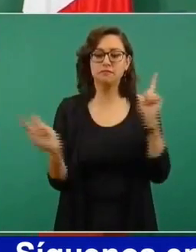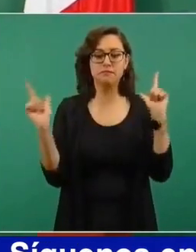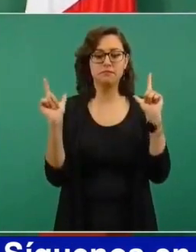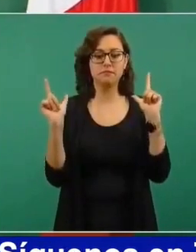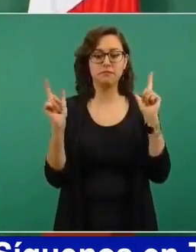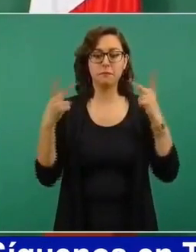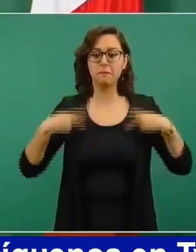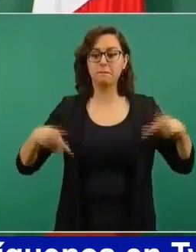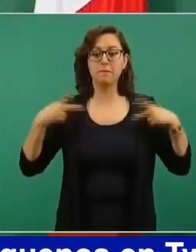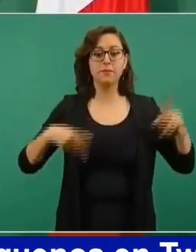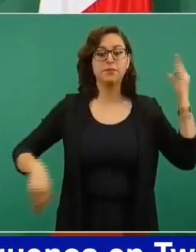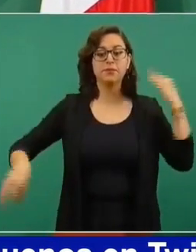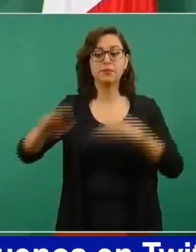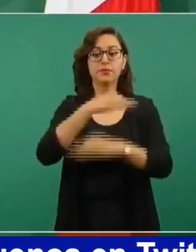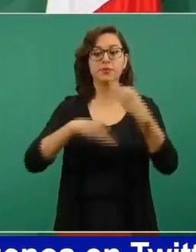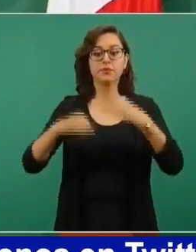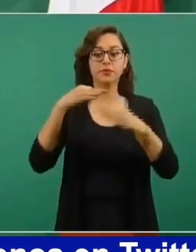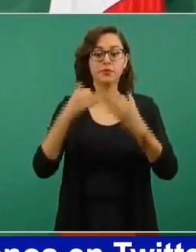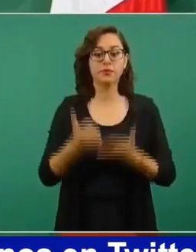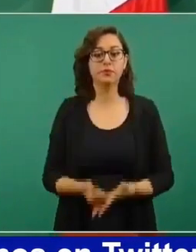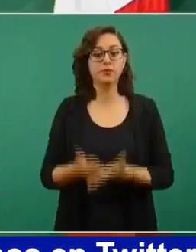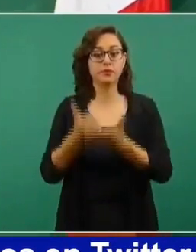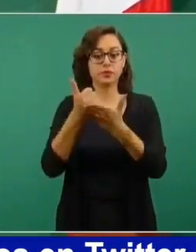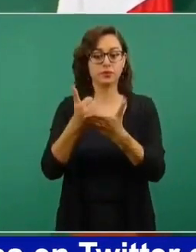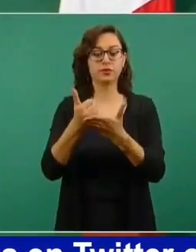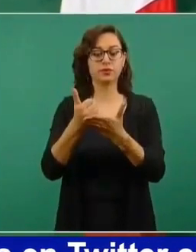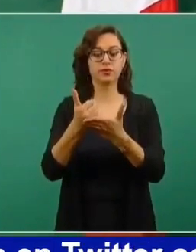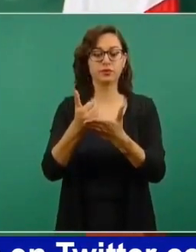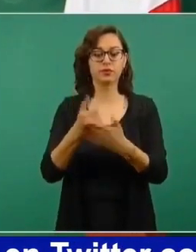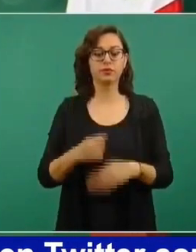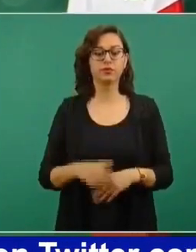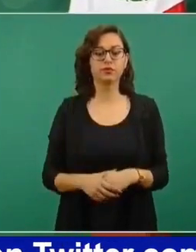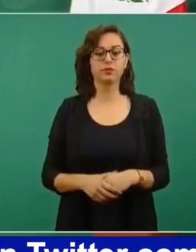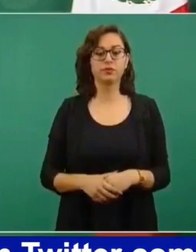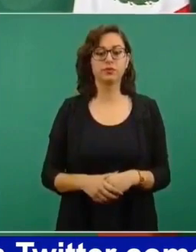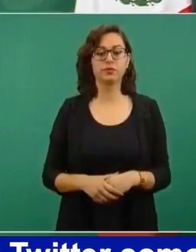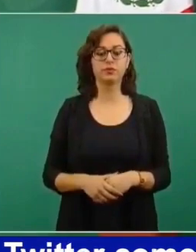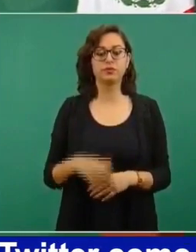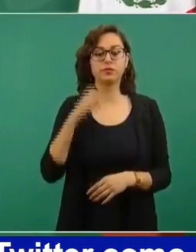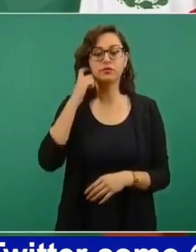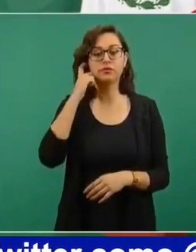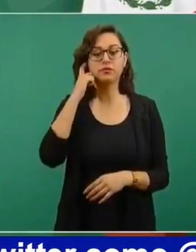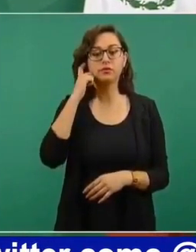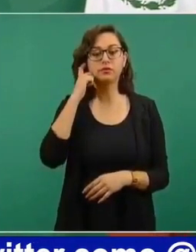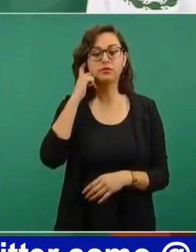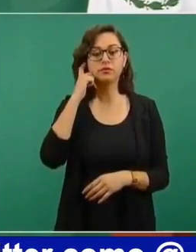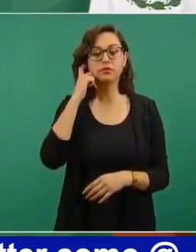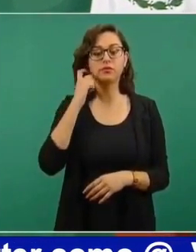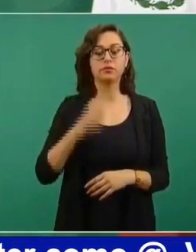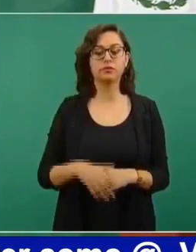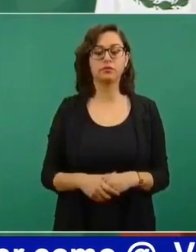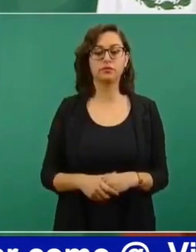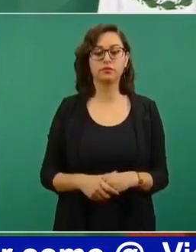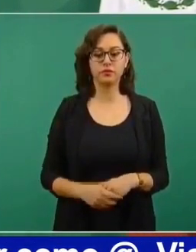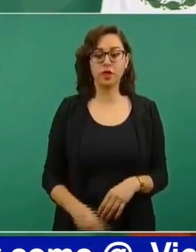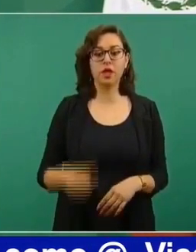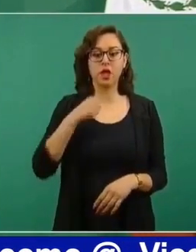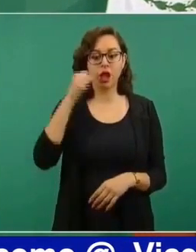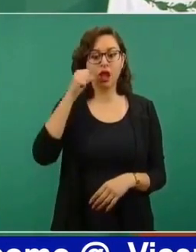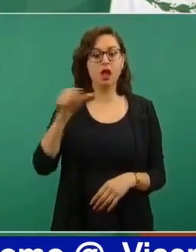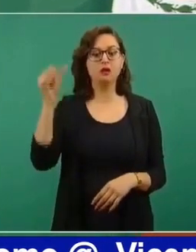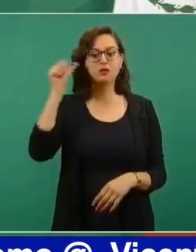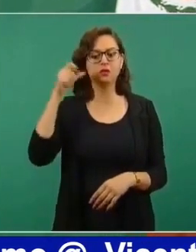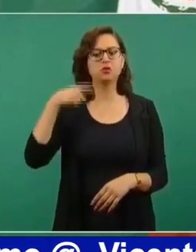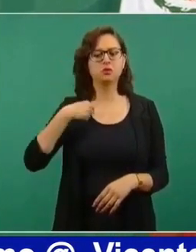Todos. Ayer, estaba yo informándome, en